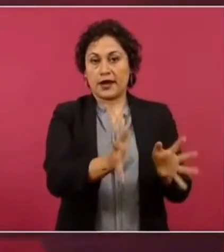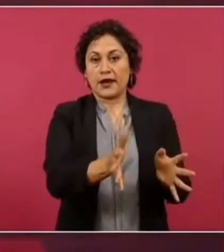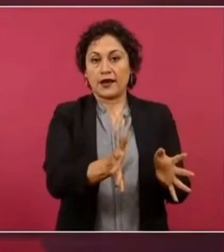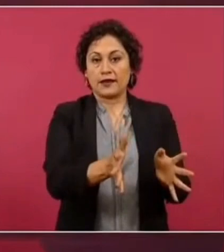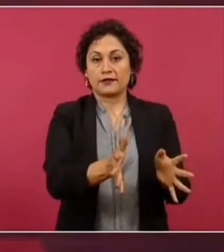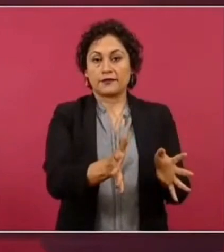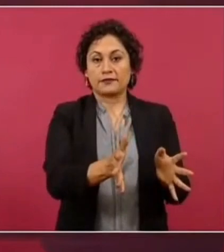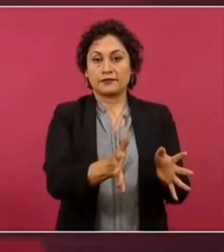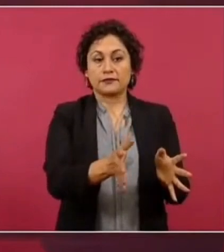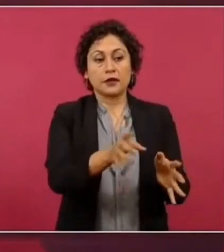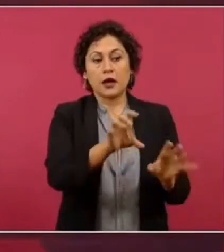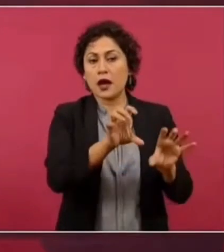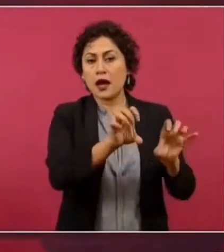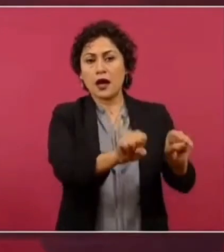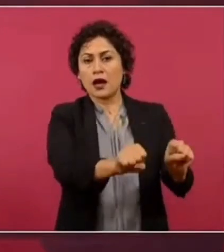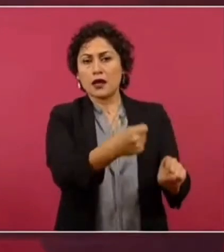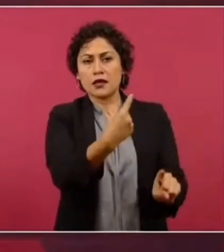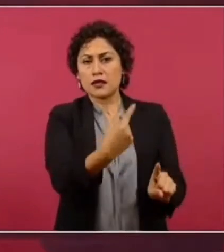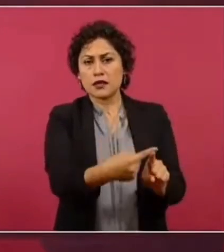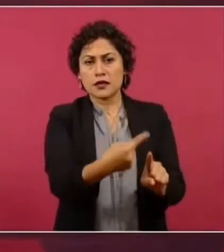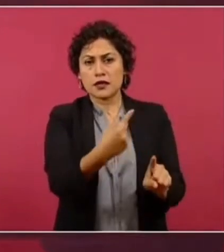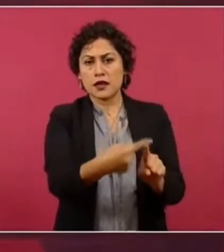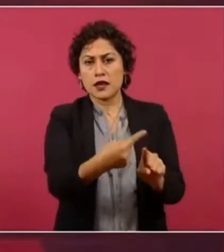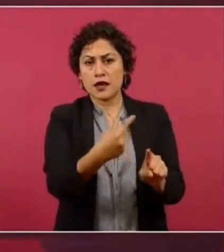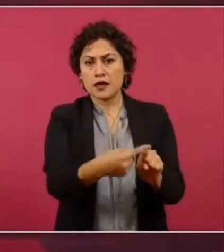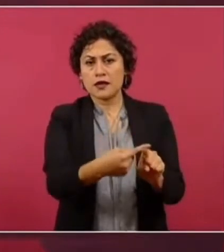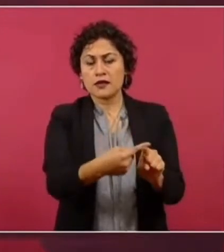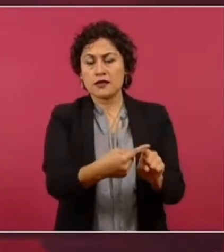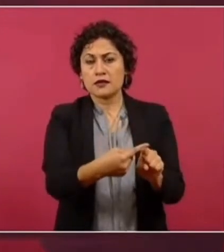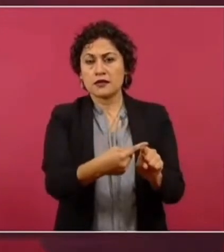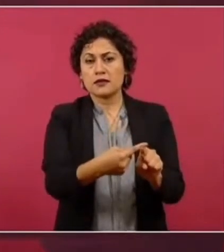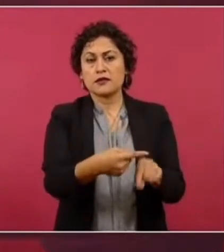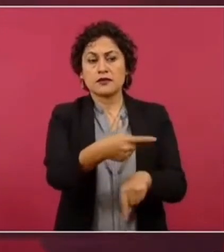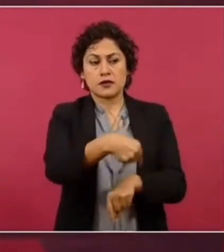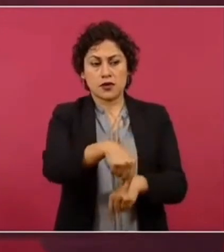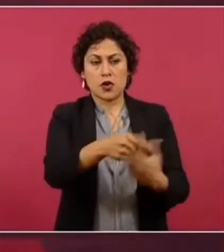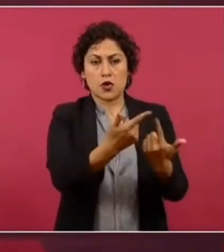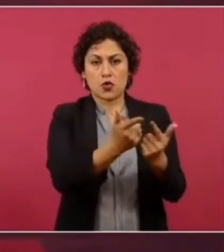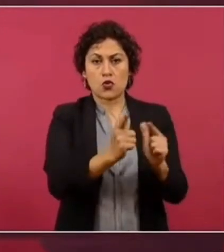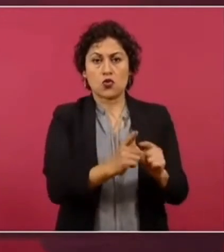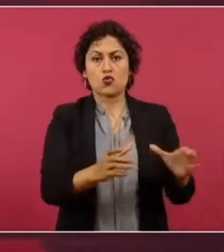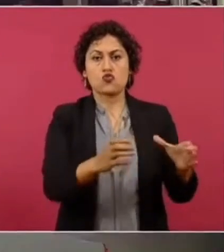integrantes de su de su grupo.